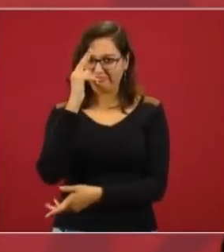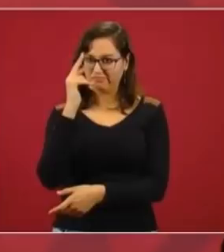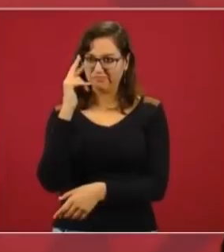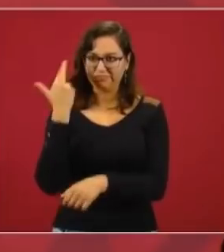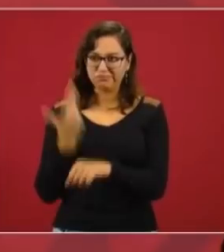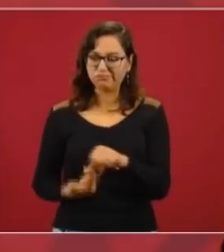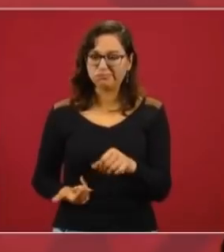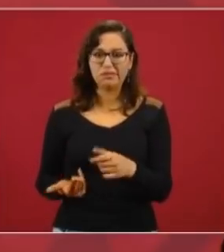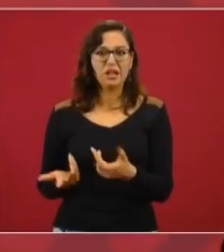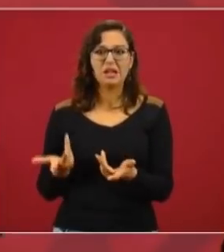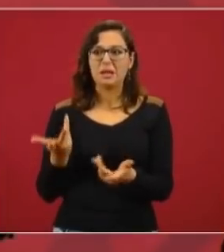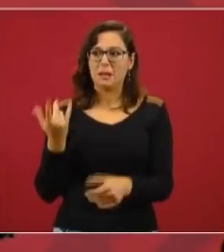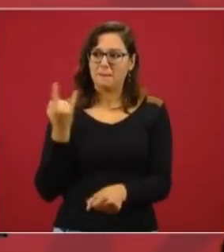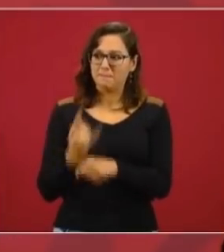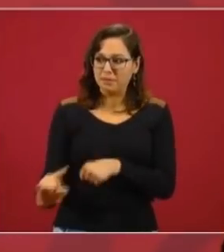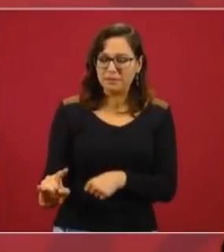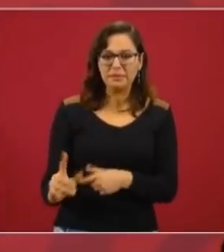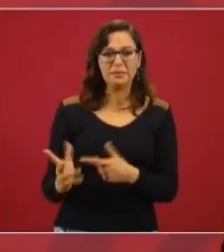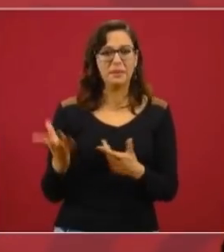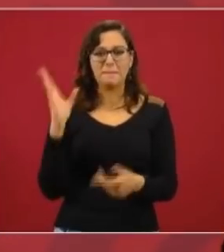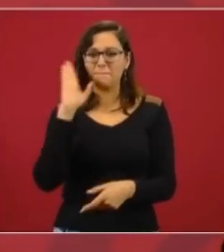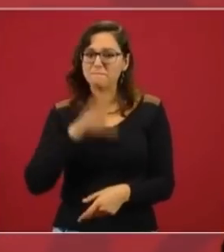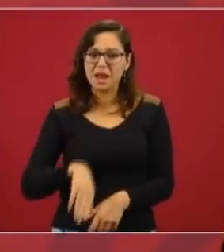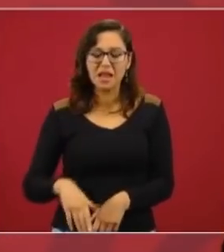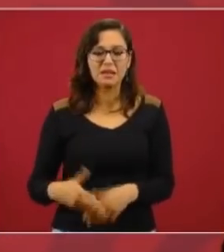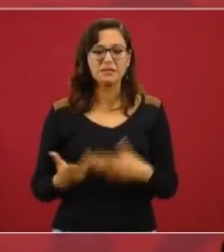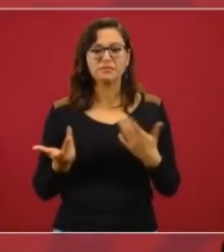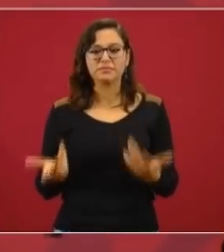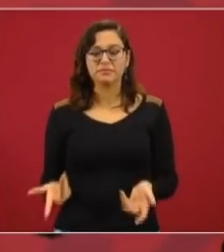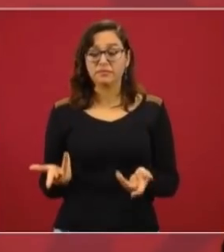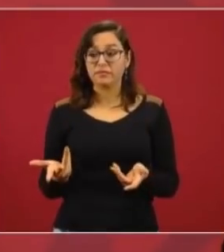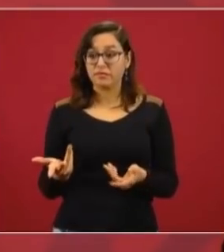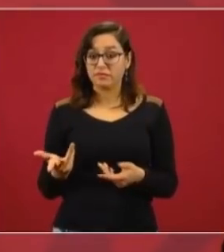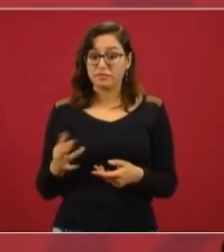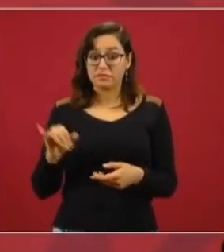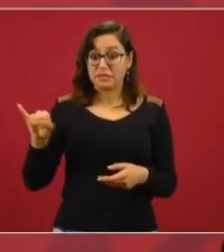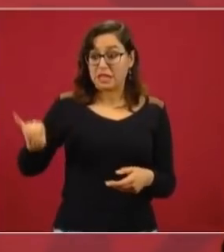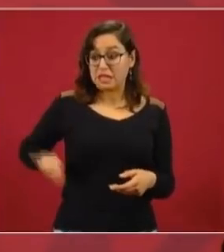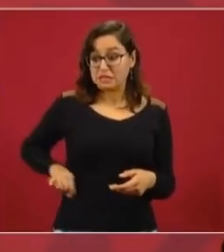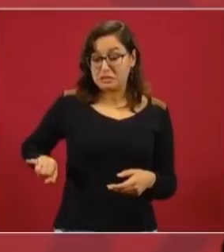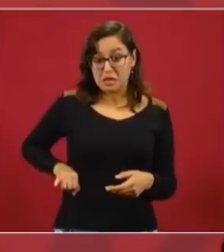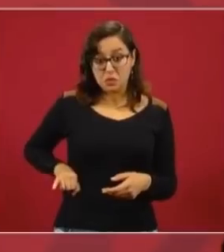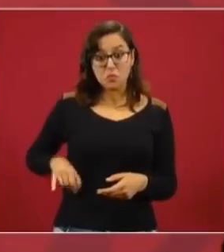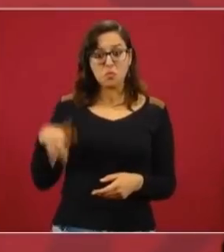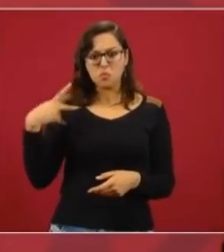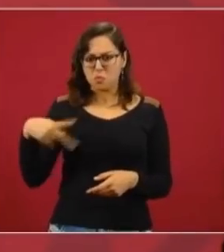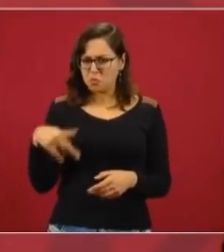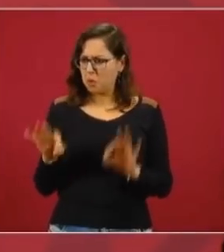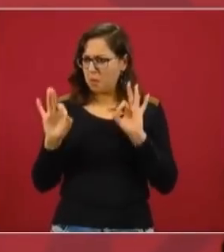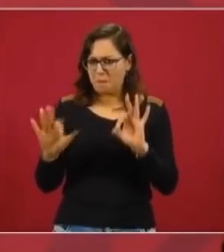Porque por encima de intereses particulares, por legítimos que sean,